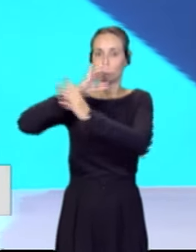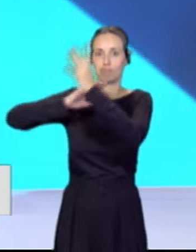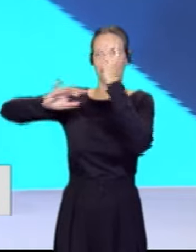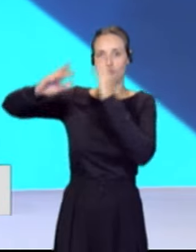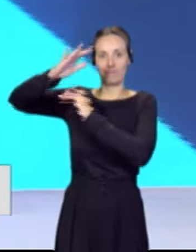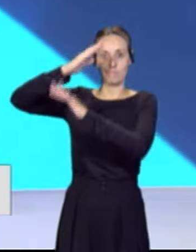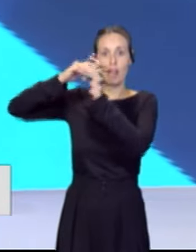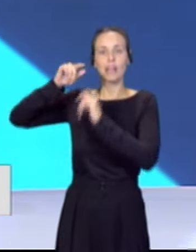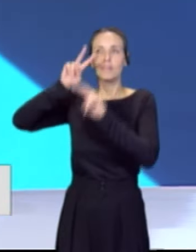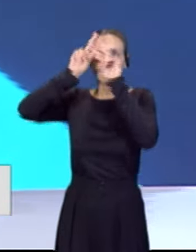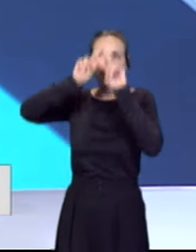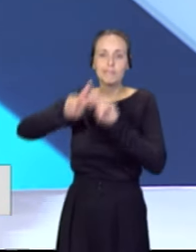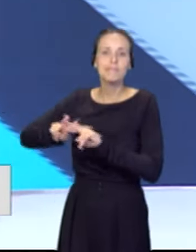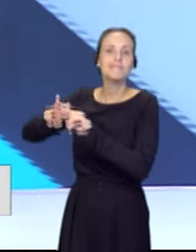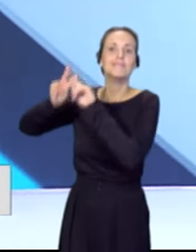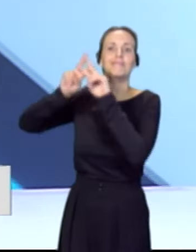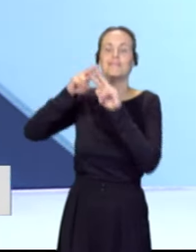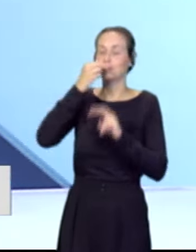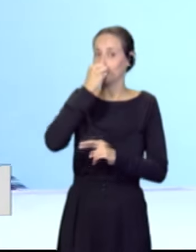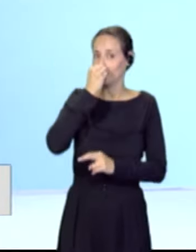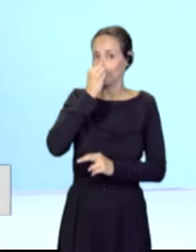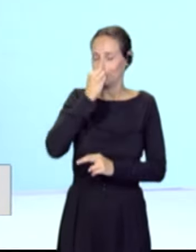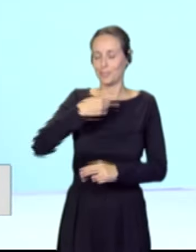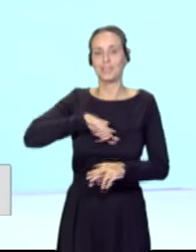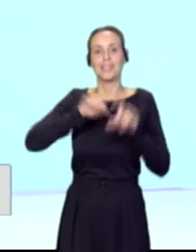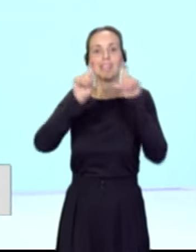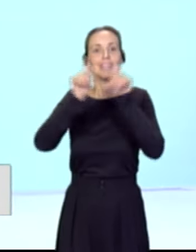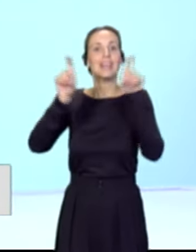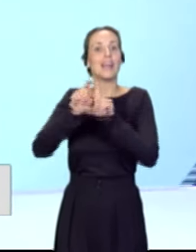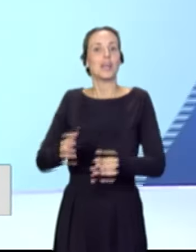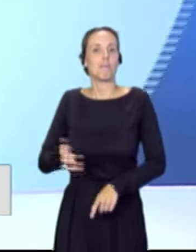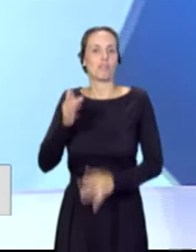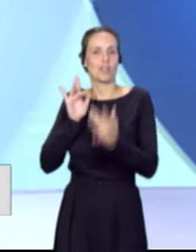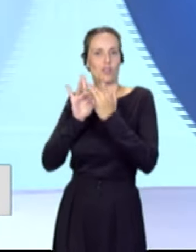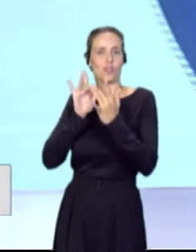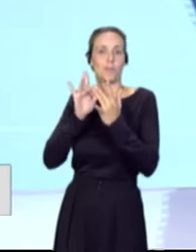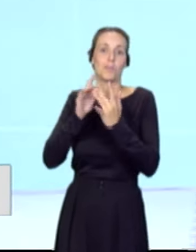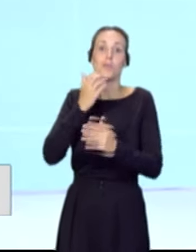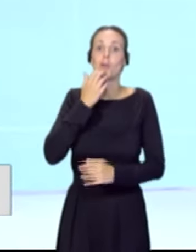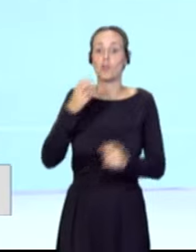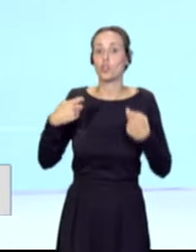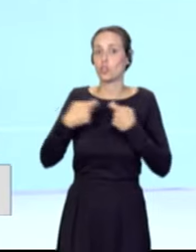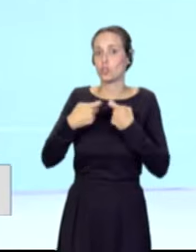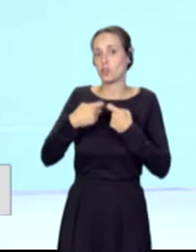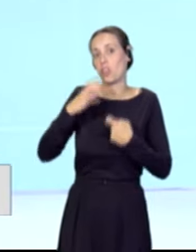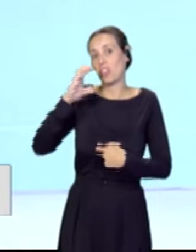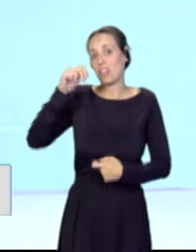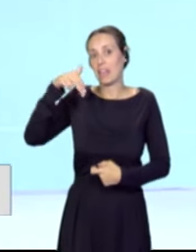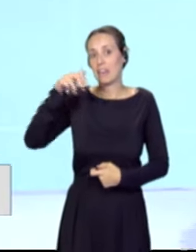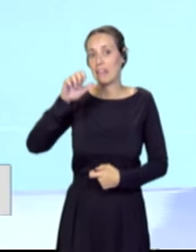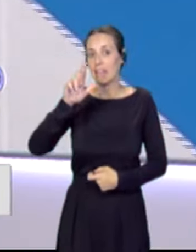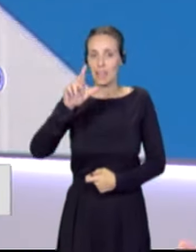con distintas entidades de enorme importancia, sobre todo uno de los socios es SENER en este proyecto específico, que todavía no está